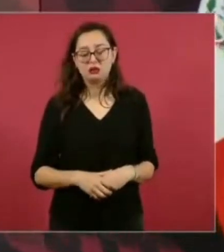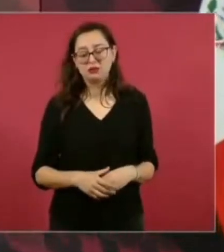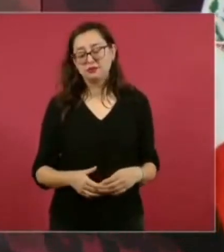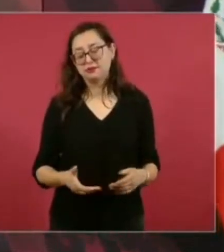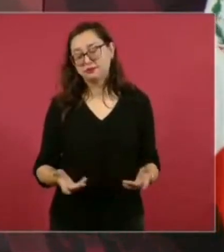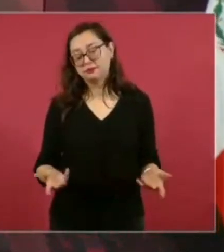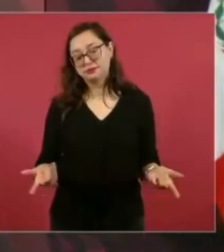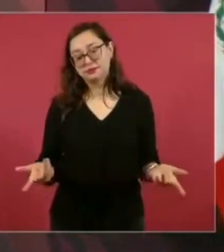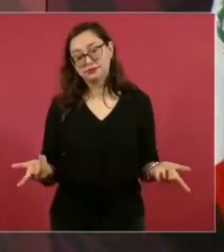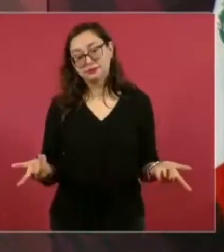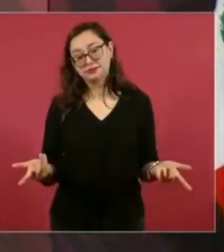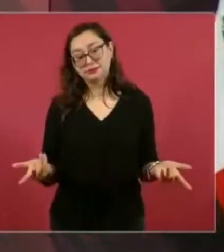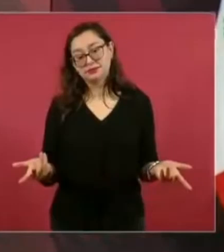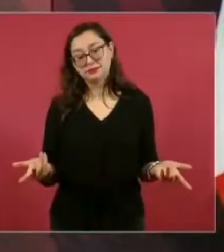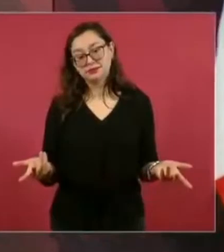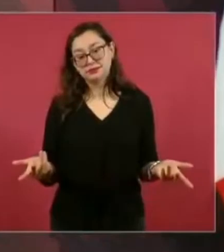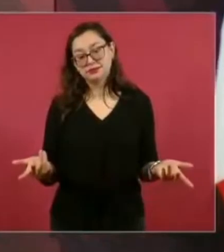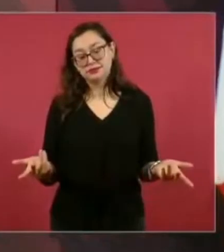En Morelos también.